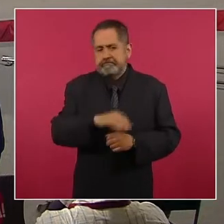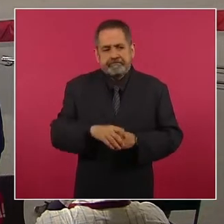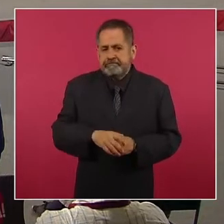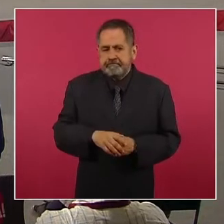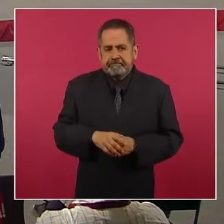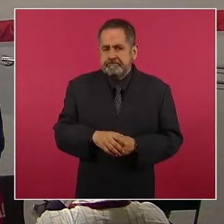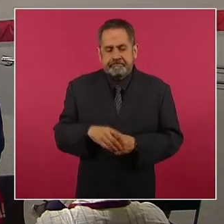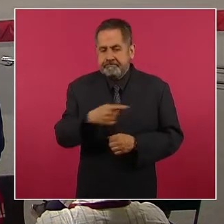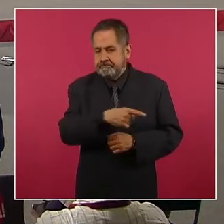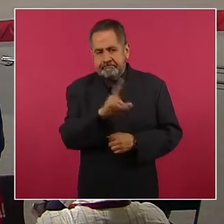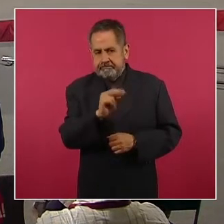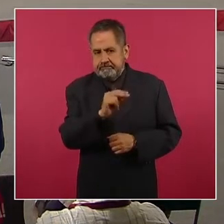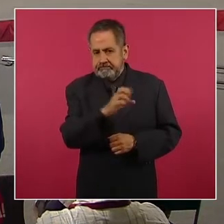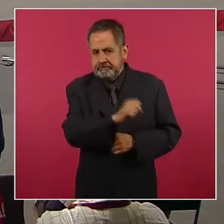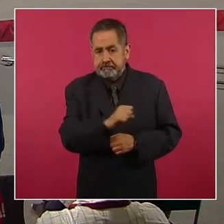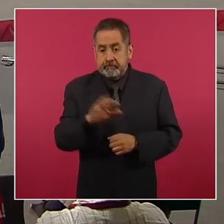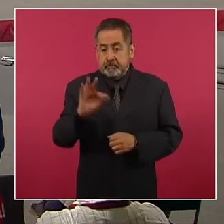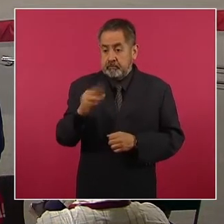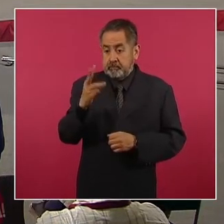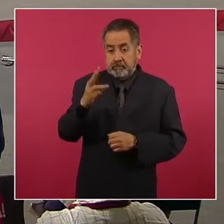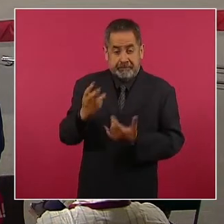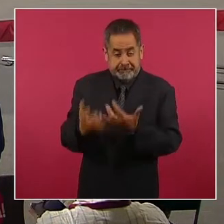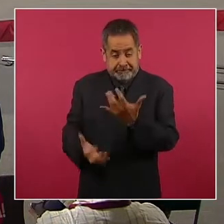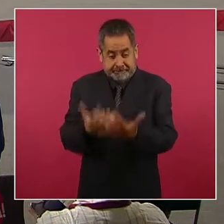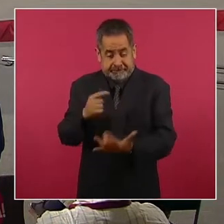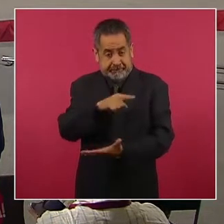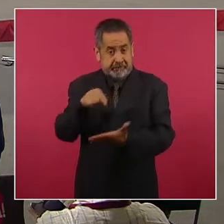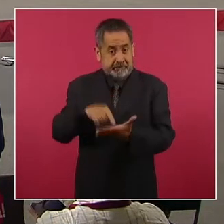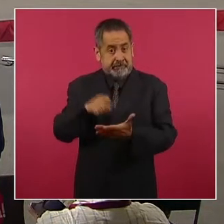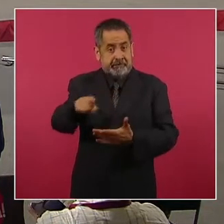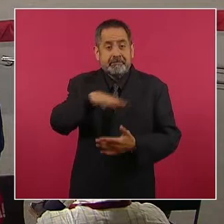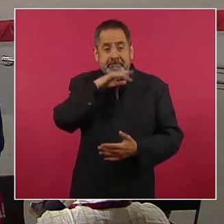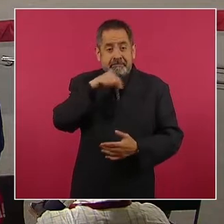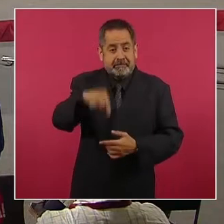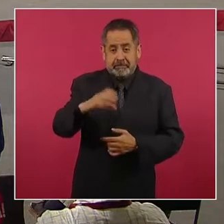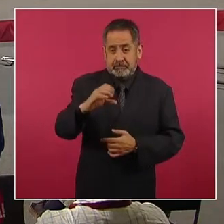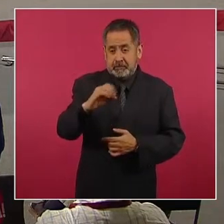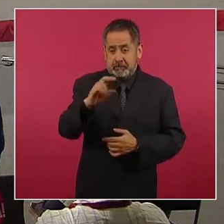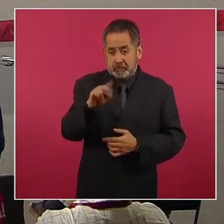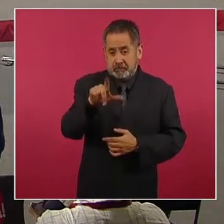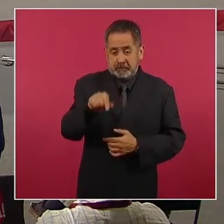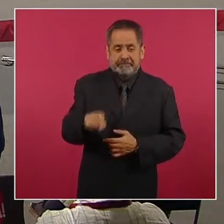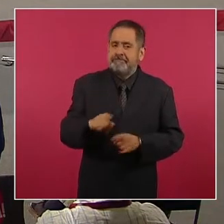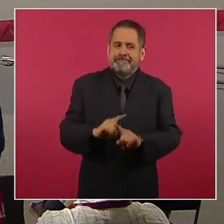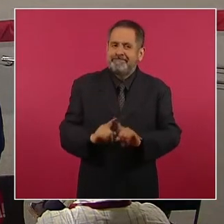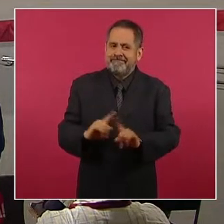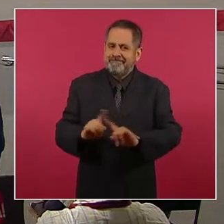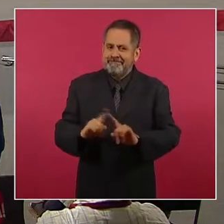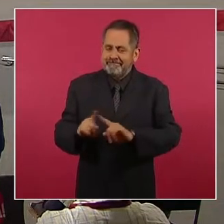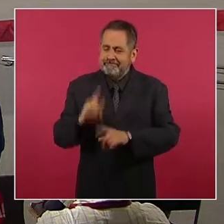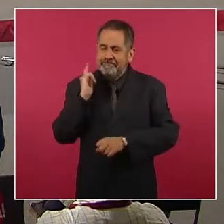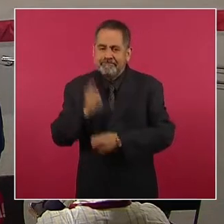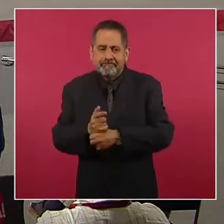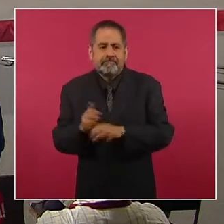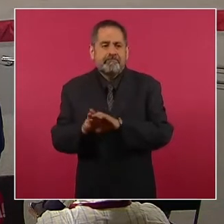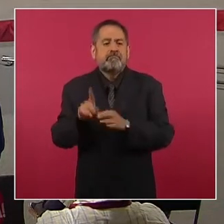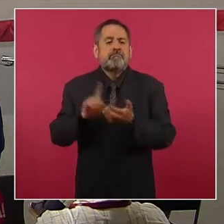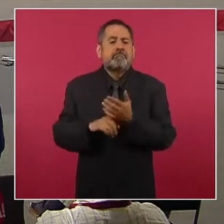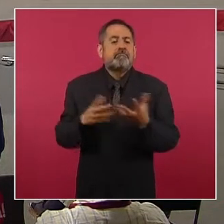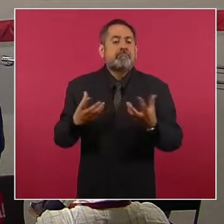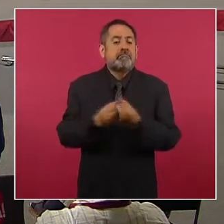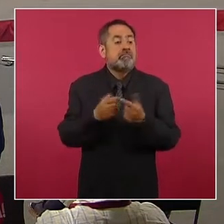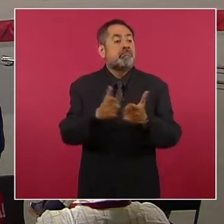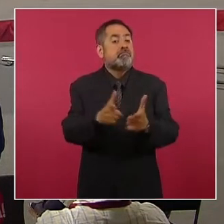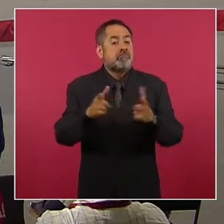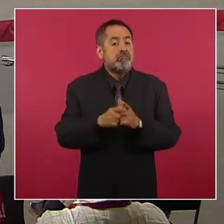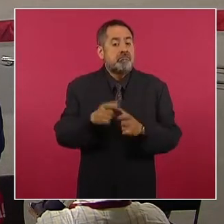estudiantes fueron incinerados en el basurero de Cocula y su informe va más allá al asegurar la participación de Guerreros